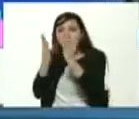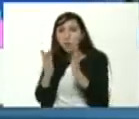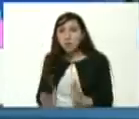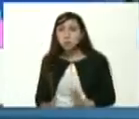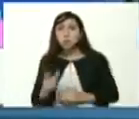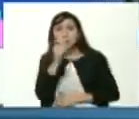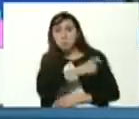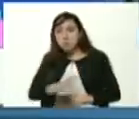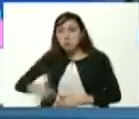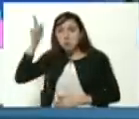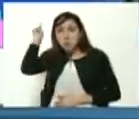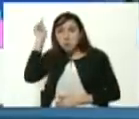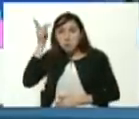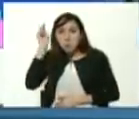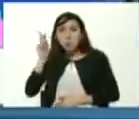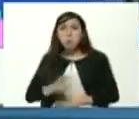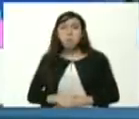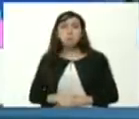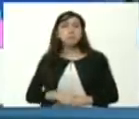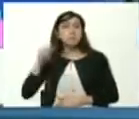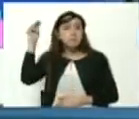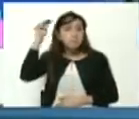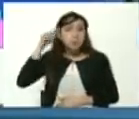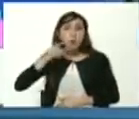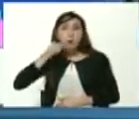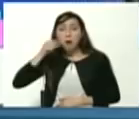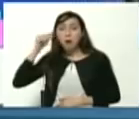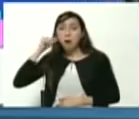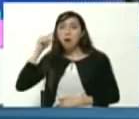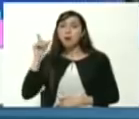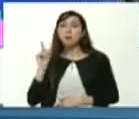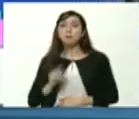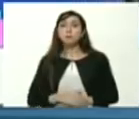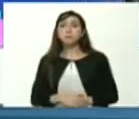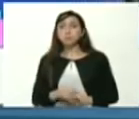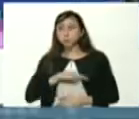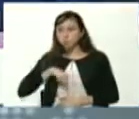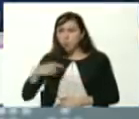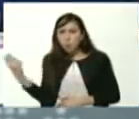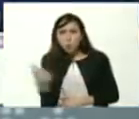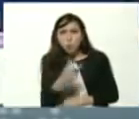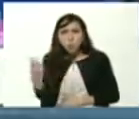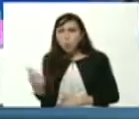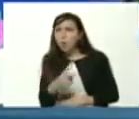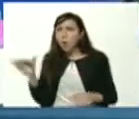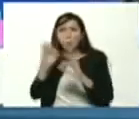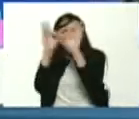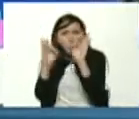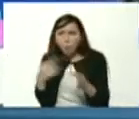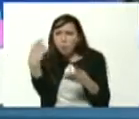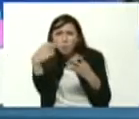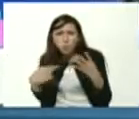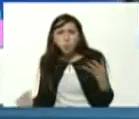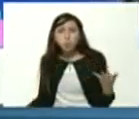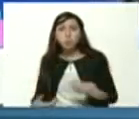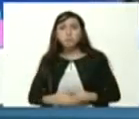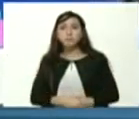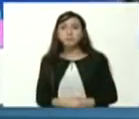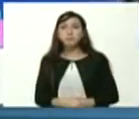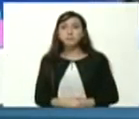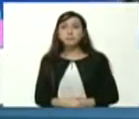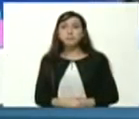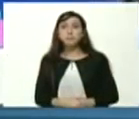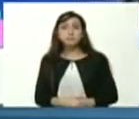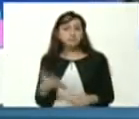profesores profesoras, maestros, maestras hemos buscado diversas formas con